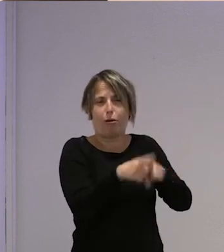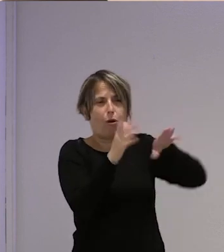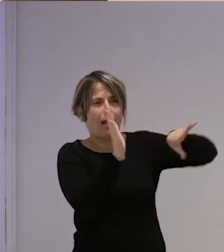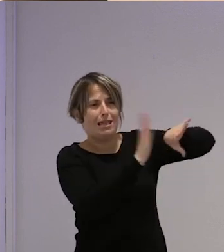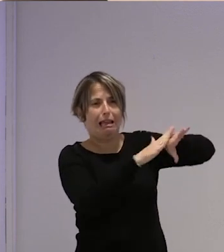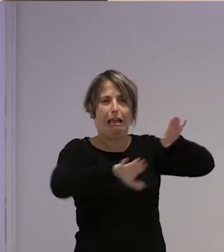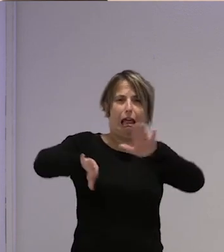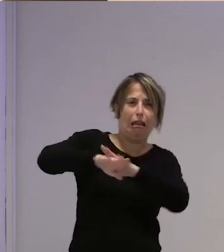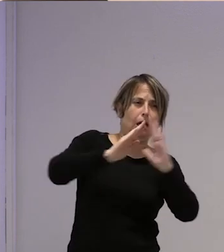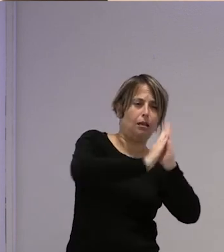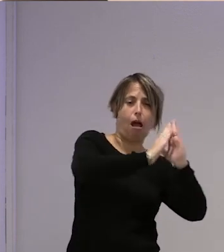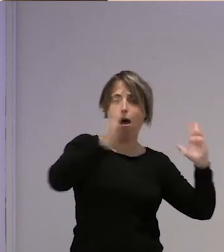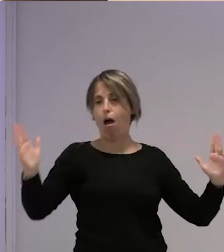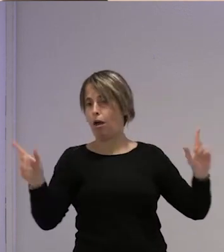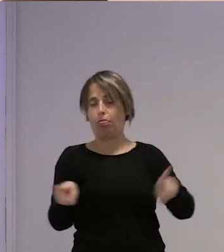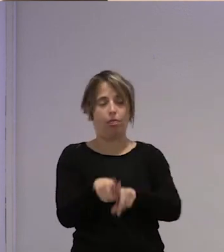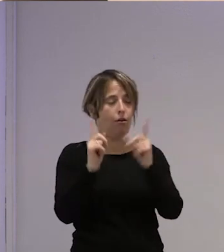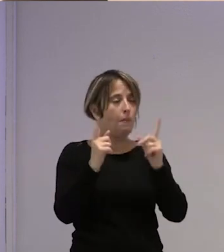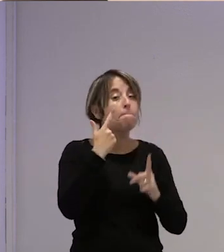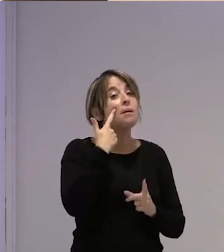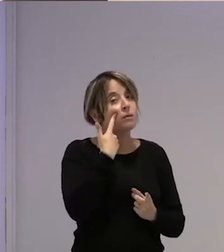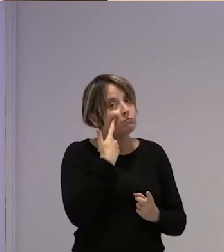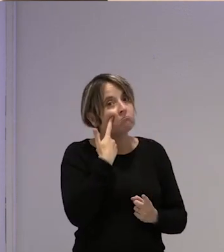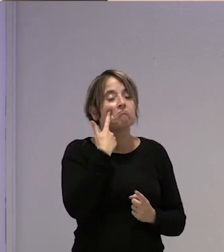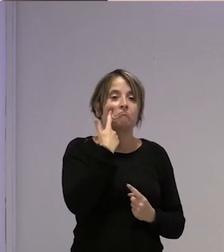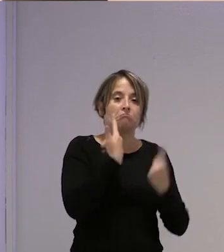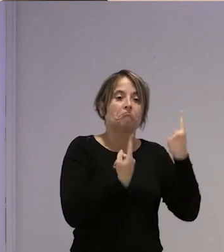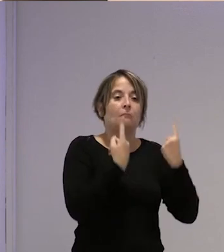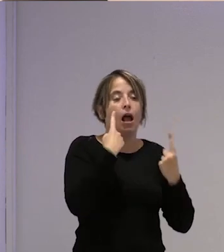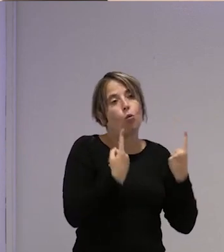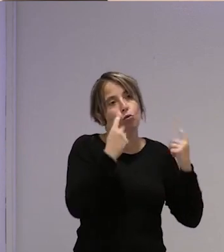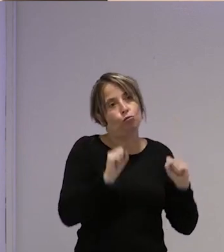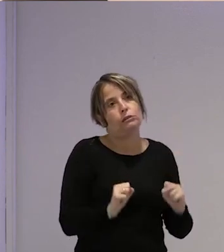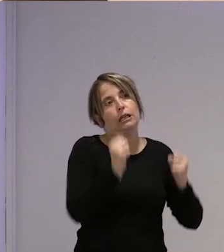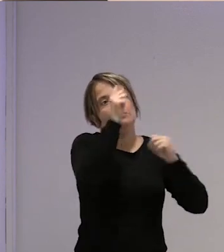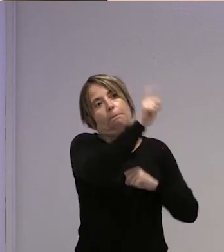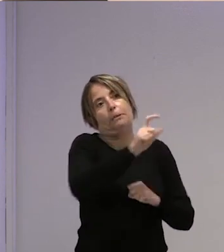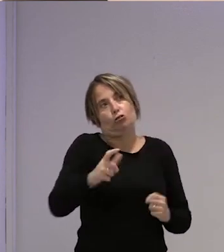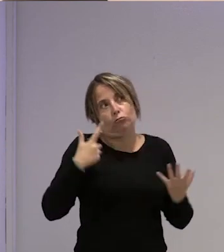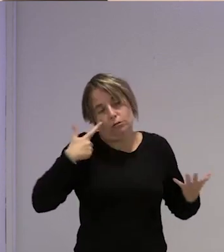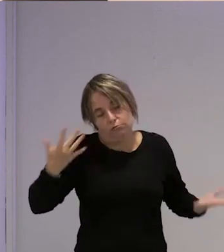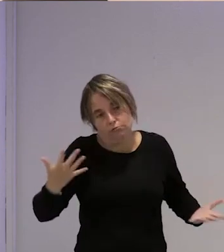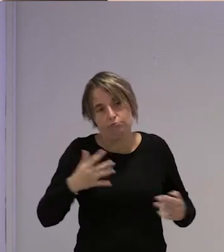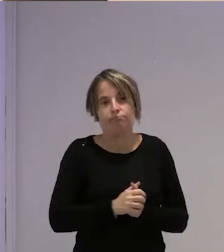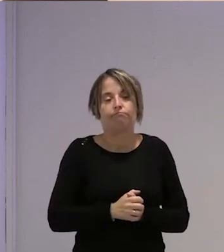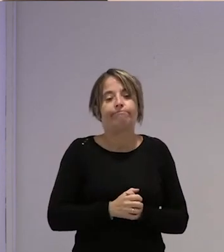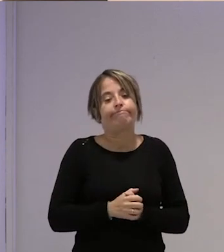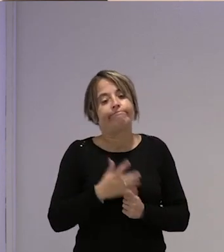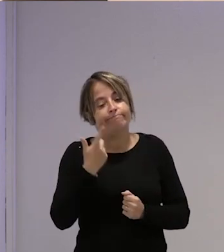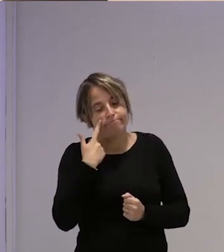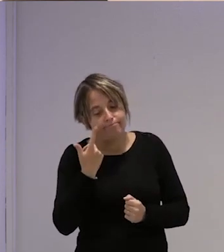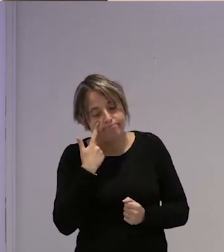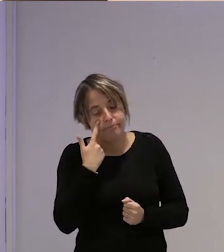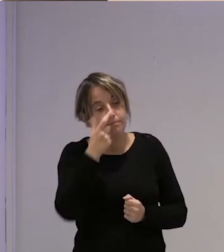a derecha pero sí que es verdad que hay gente que se salva en algunos lugares pero hay que buscarla con lugar